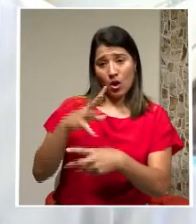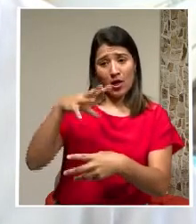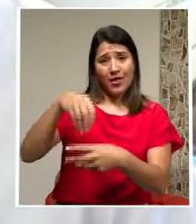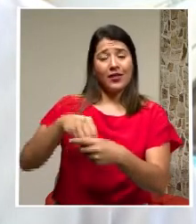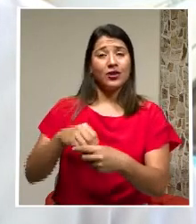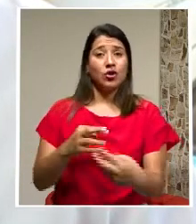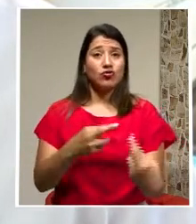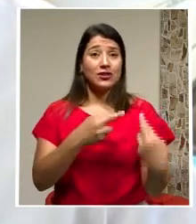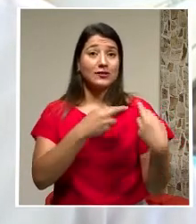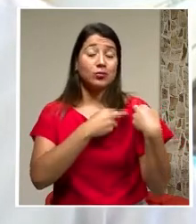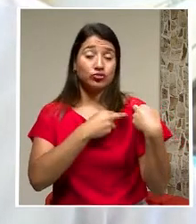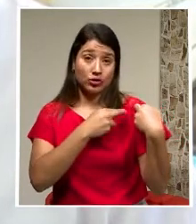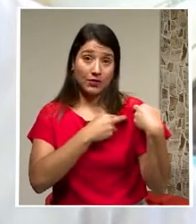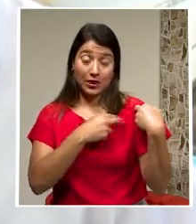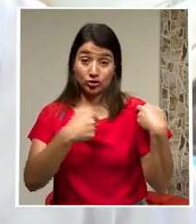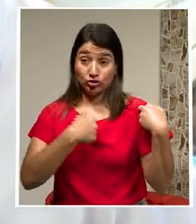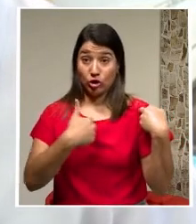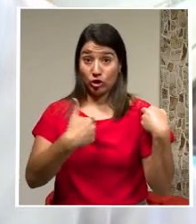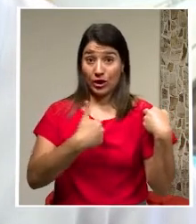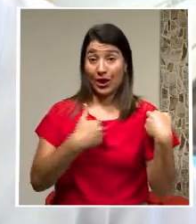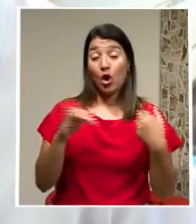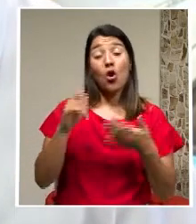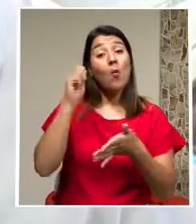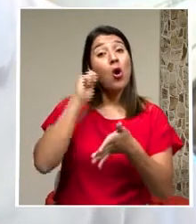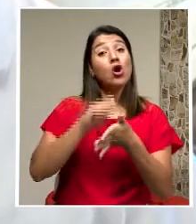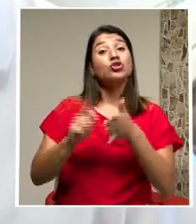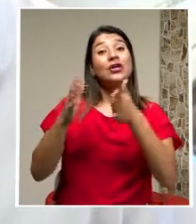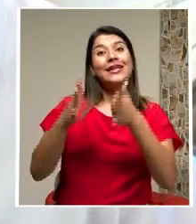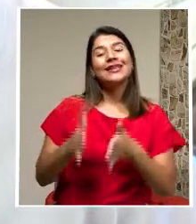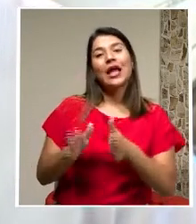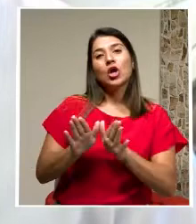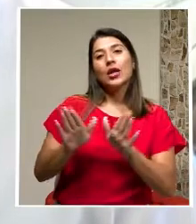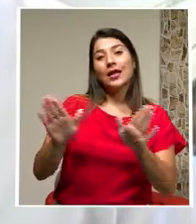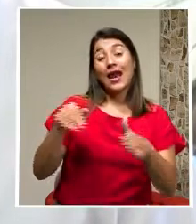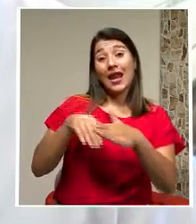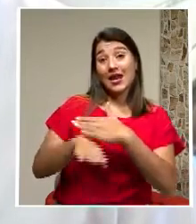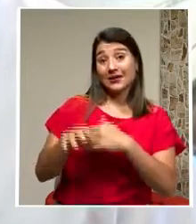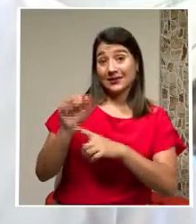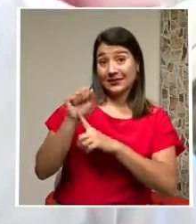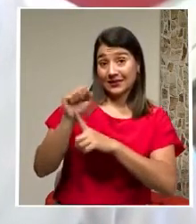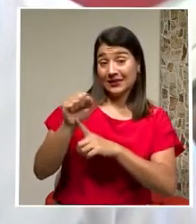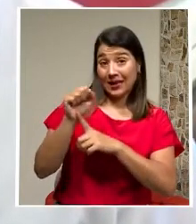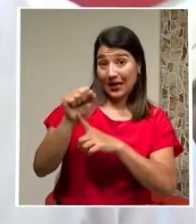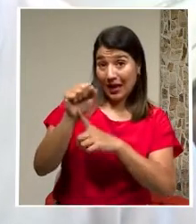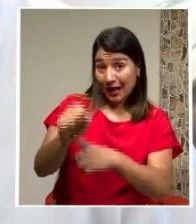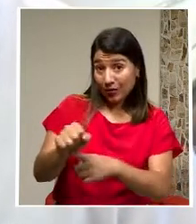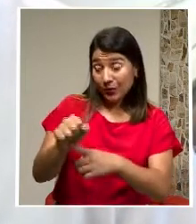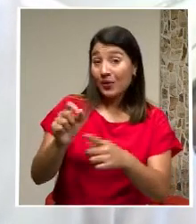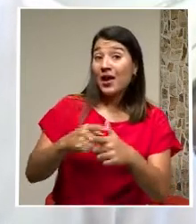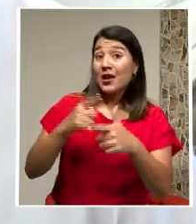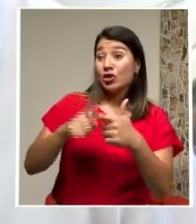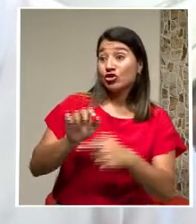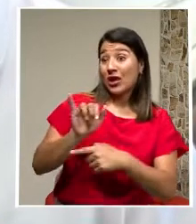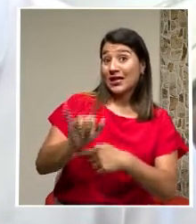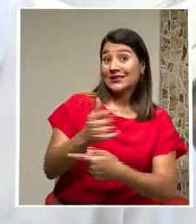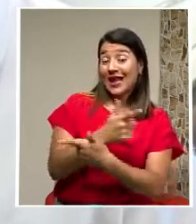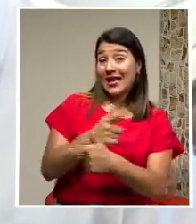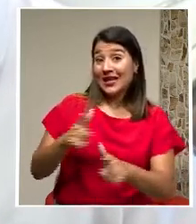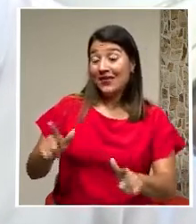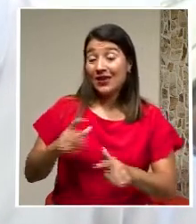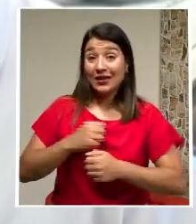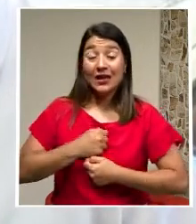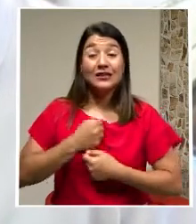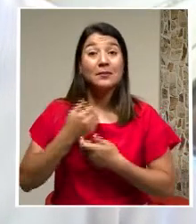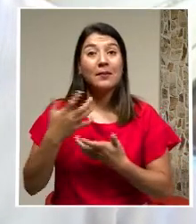o de las actividades que hizo como secretario general de un sindicato entonces esta libertad de expresión no solamente está amparada